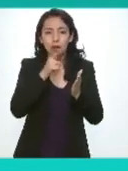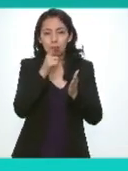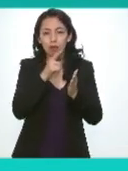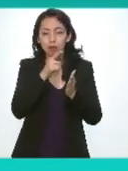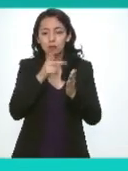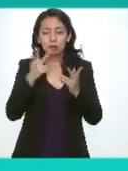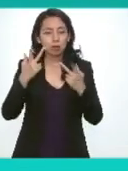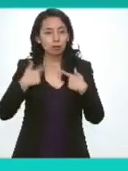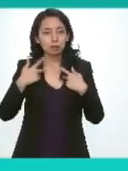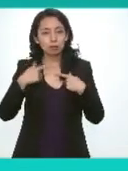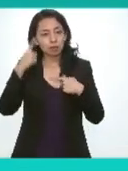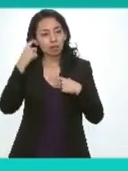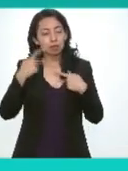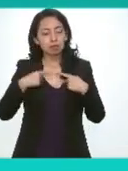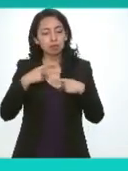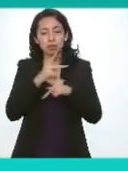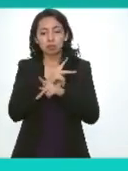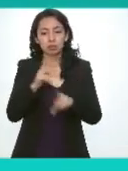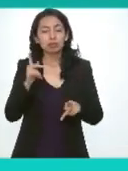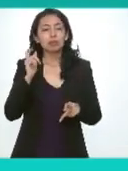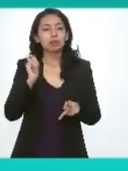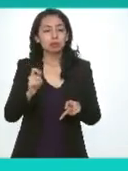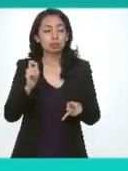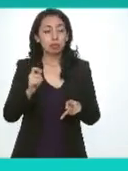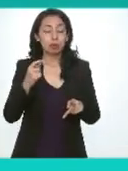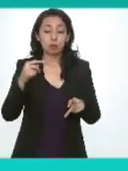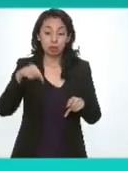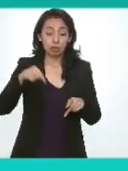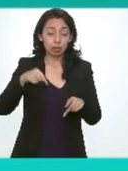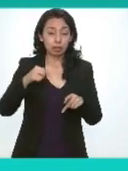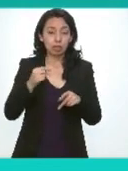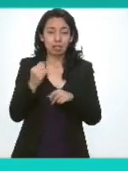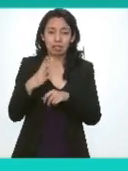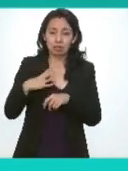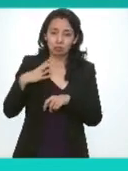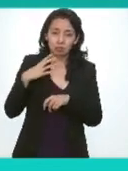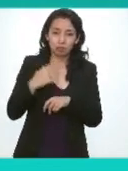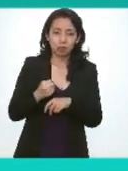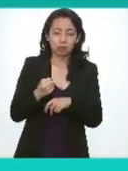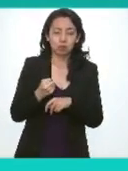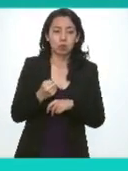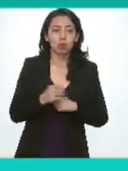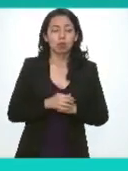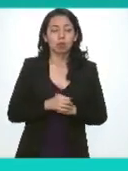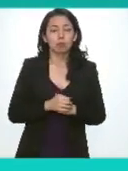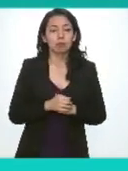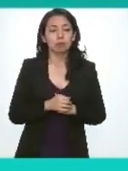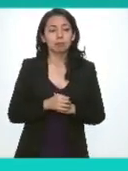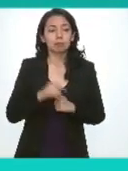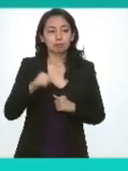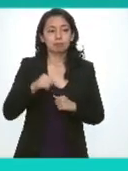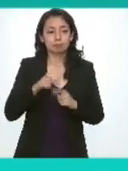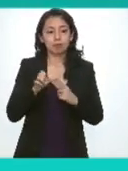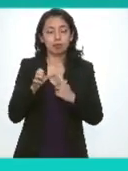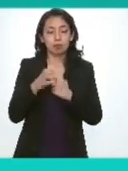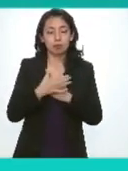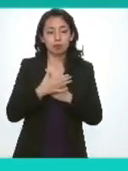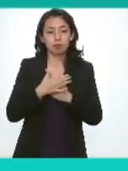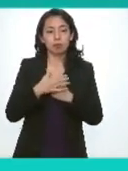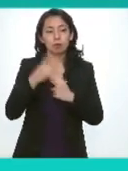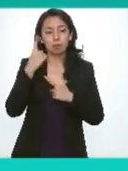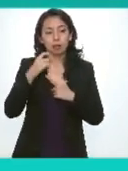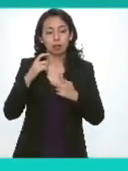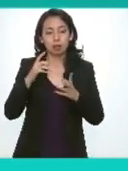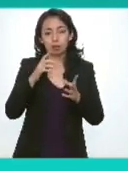esfuerzo que realizamos dentro de lo que es la comisión de vinculación